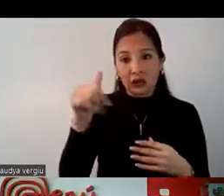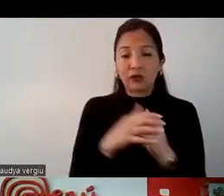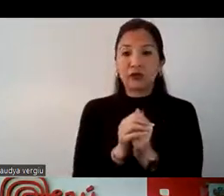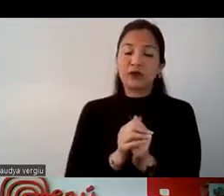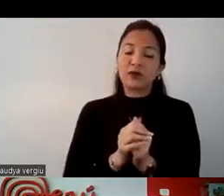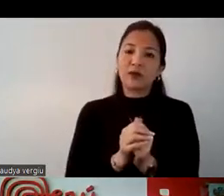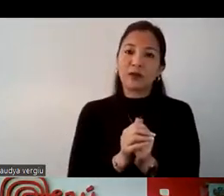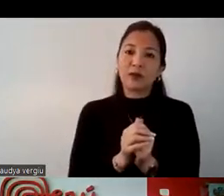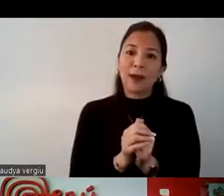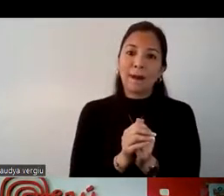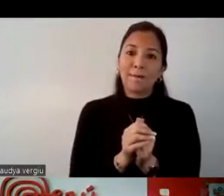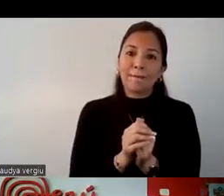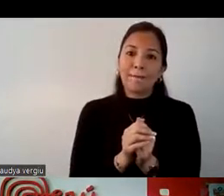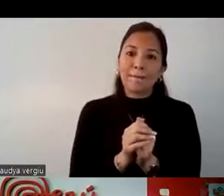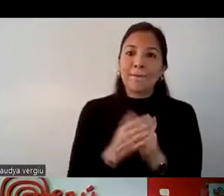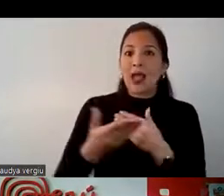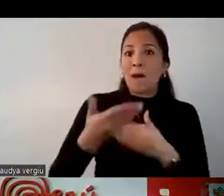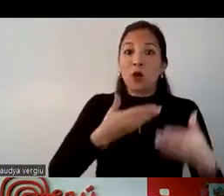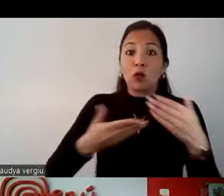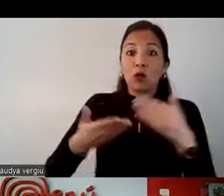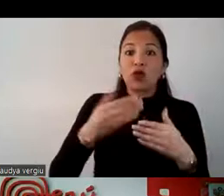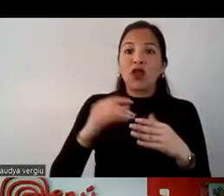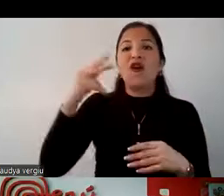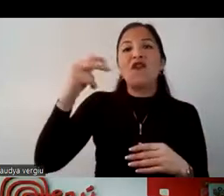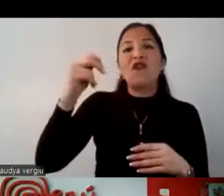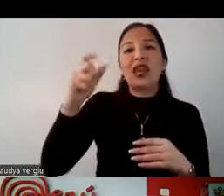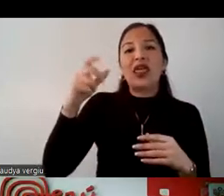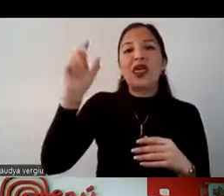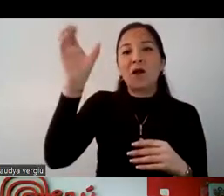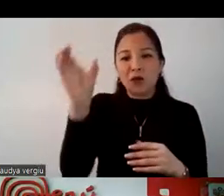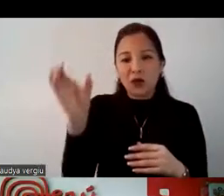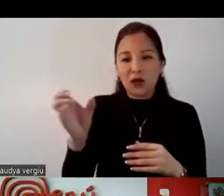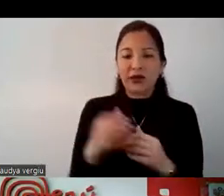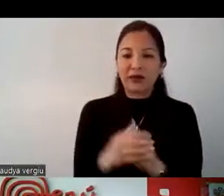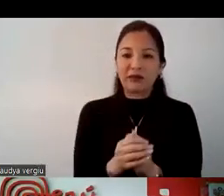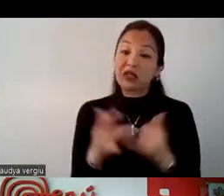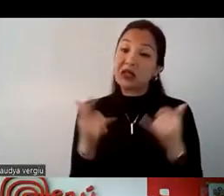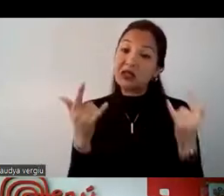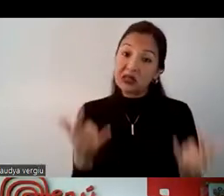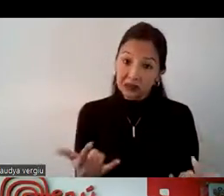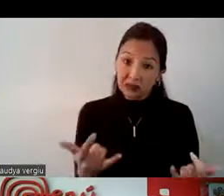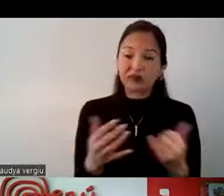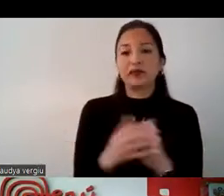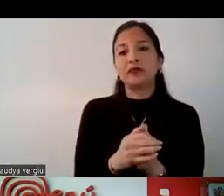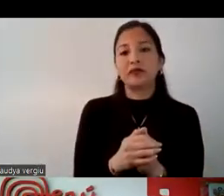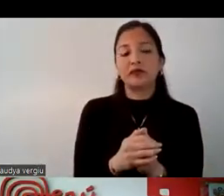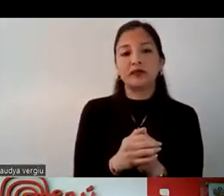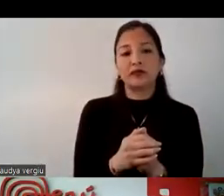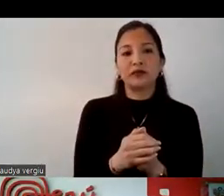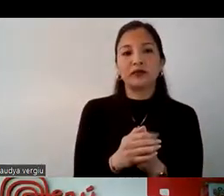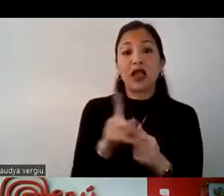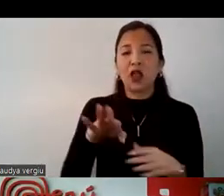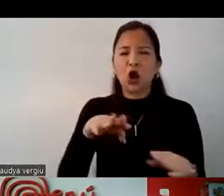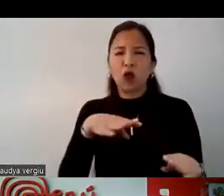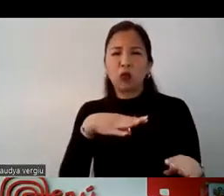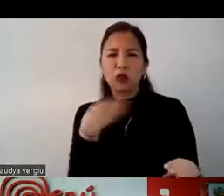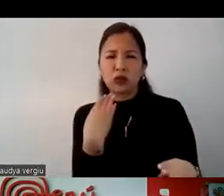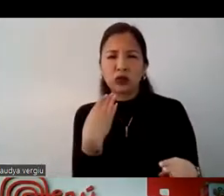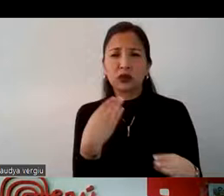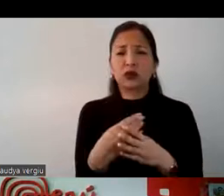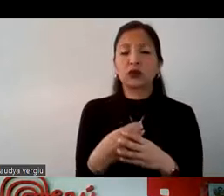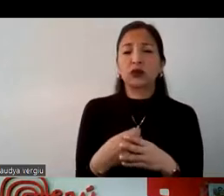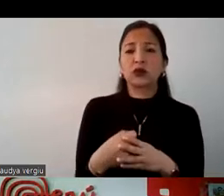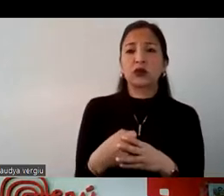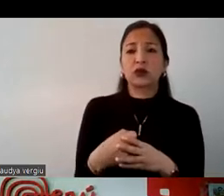promocionando también la feria de Piura. Y así, ¿no? Por ejemplo, el día de los difuntos, que cae miércoles